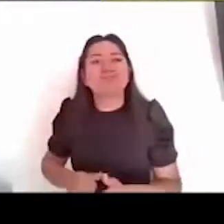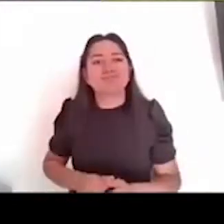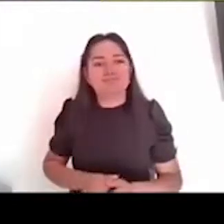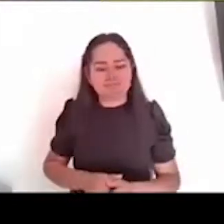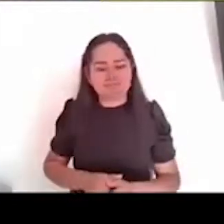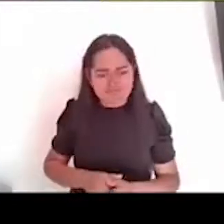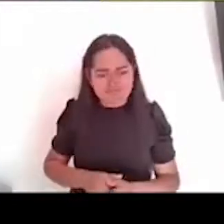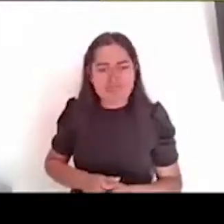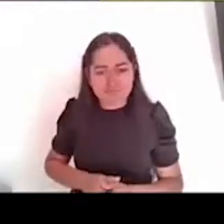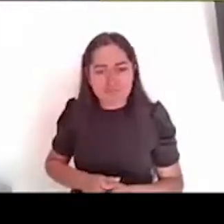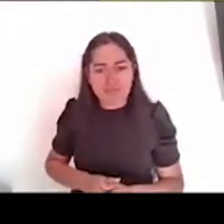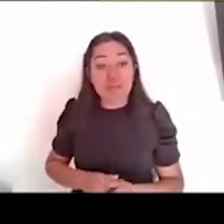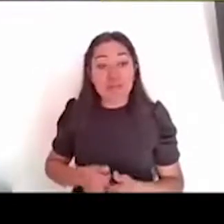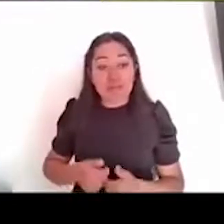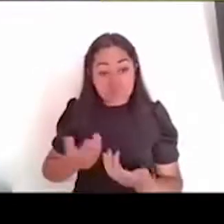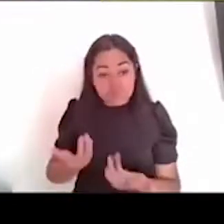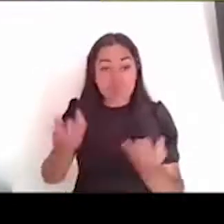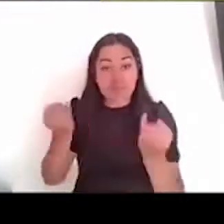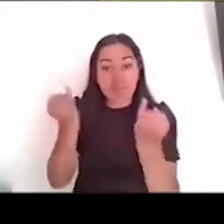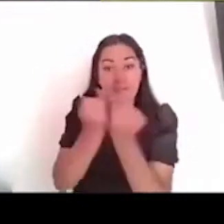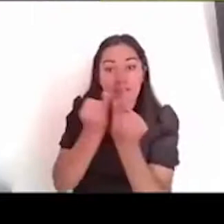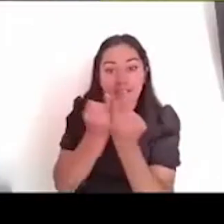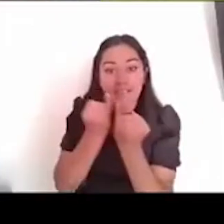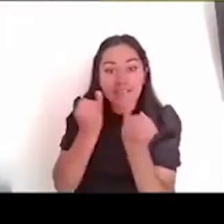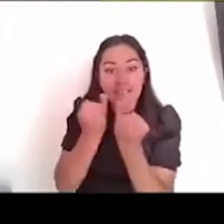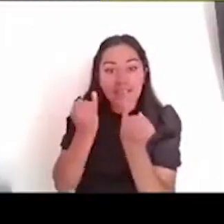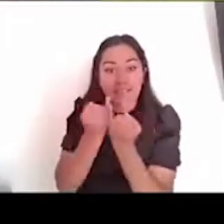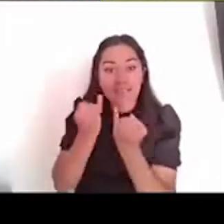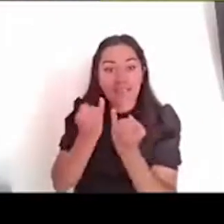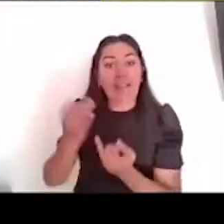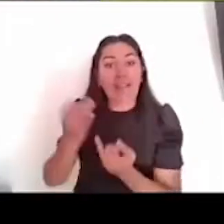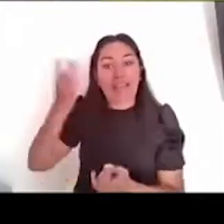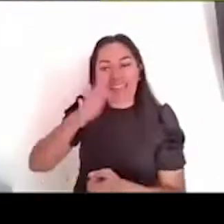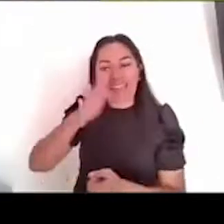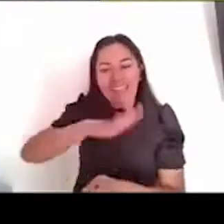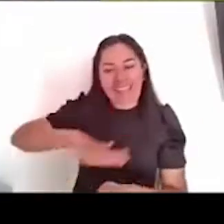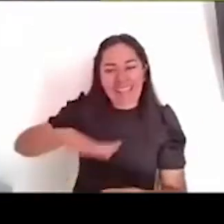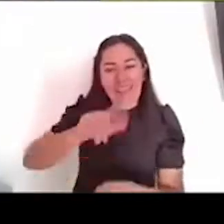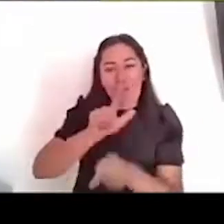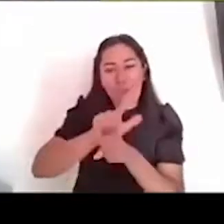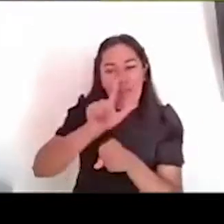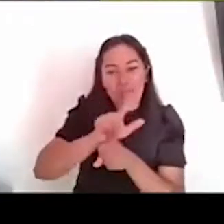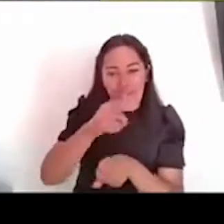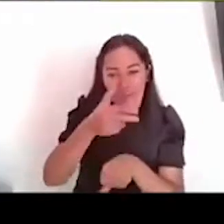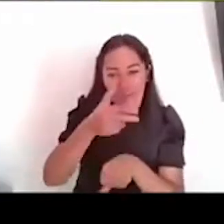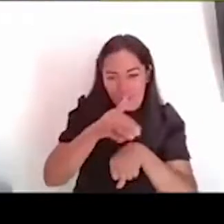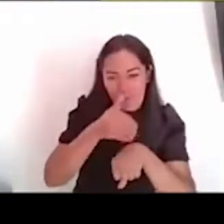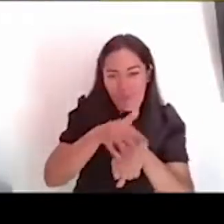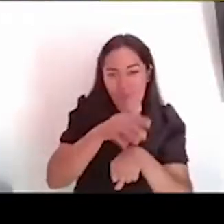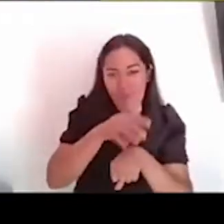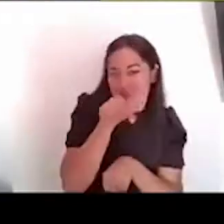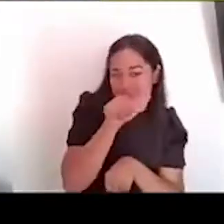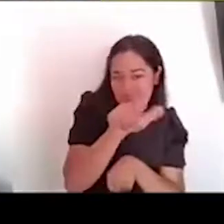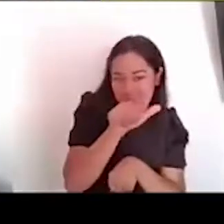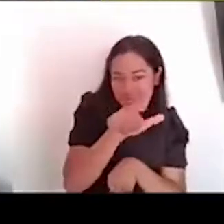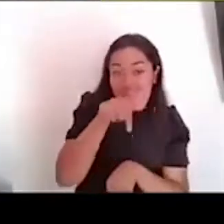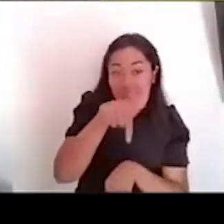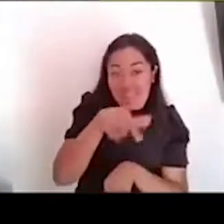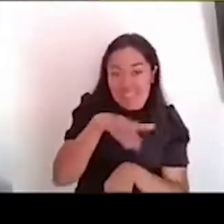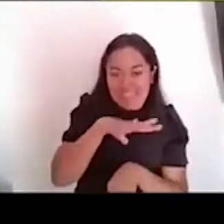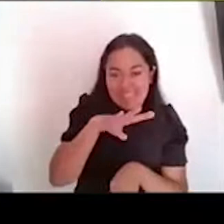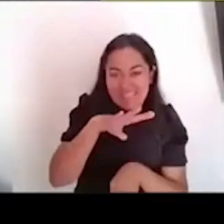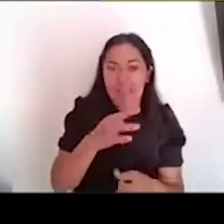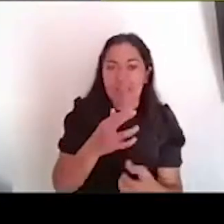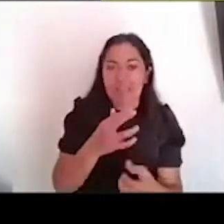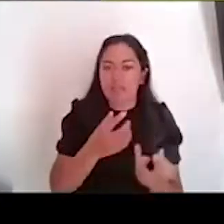y en el caso de, de Guatemala número 16, donde se encuentran los restos del templo de Jeca, de una parte de este edificio,